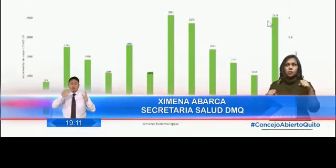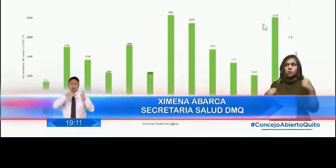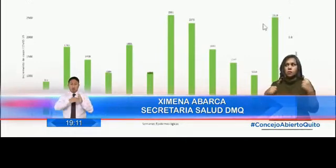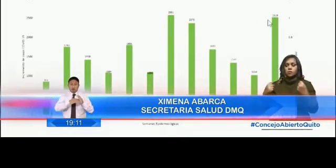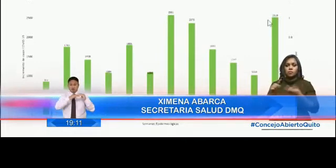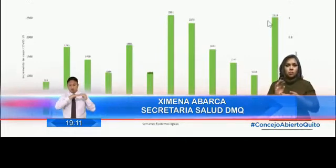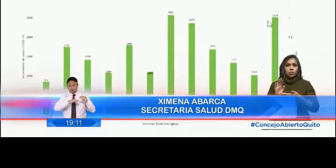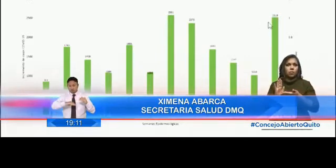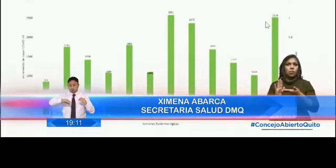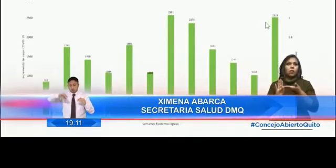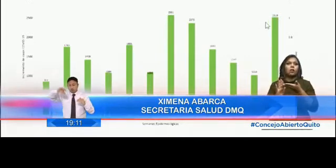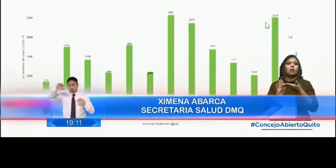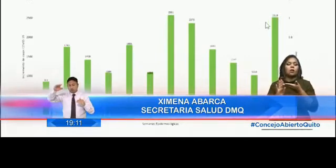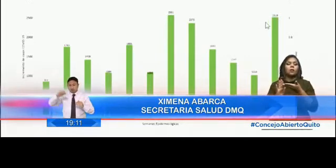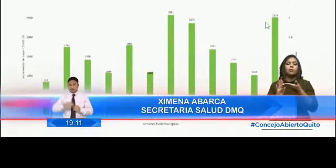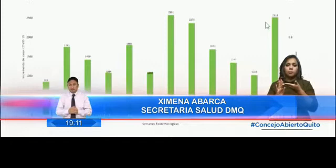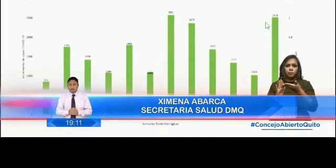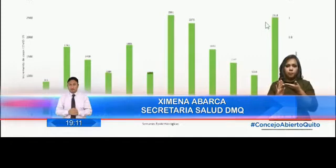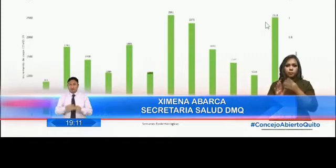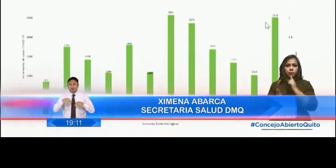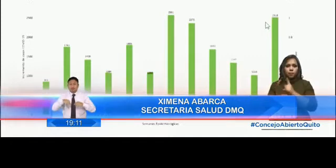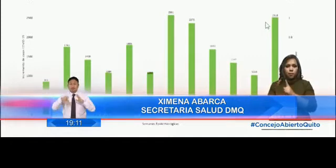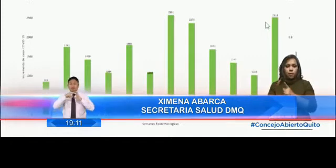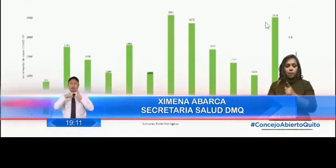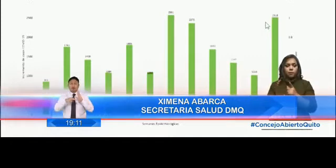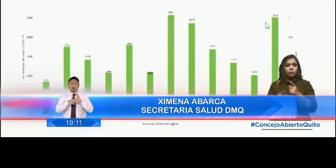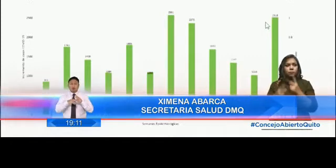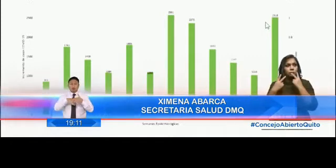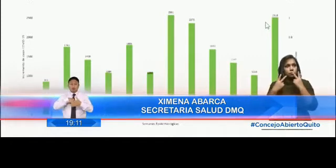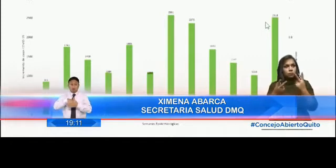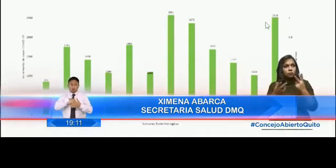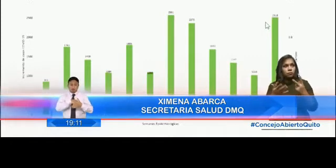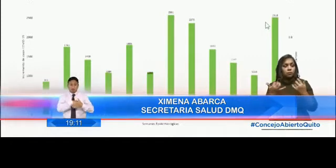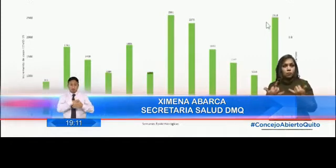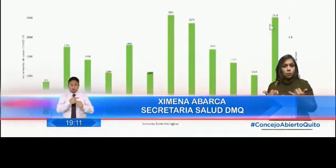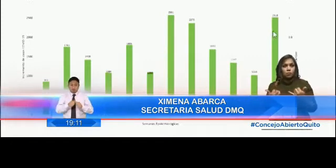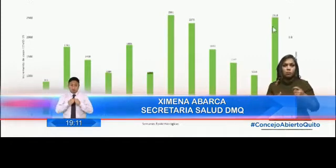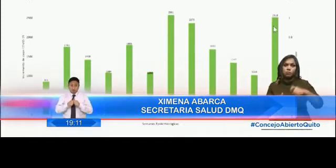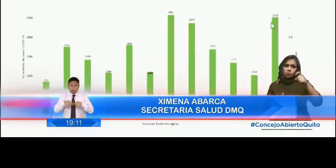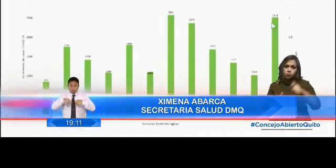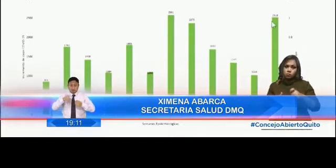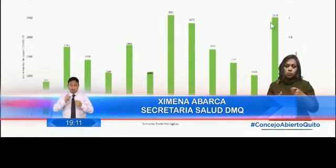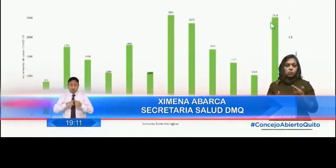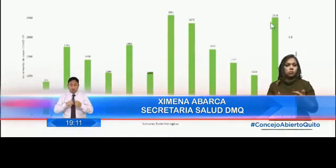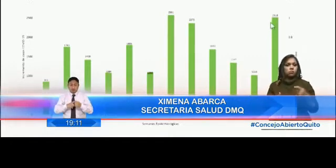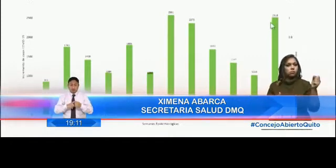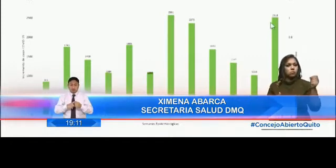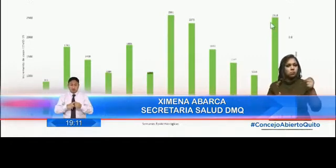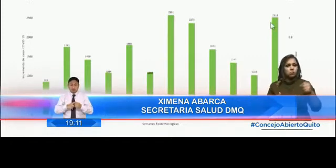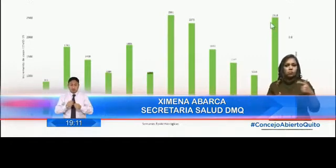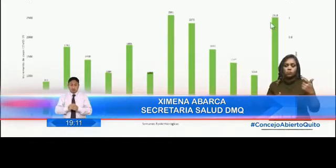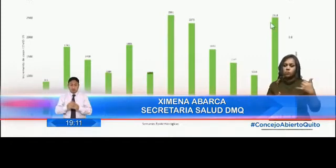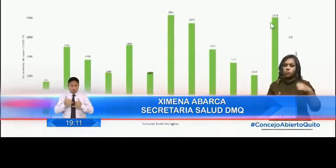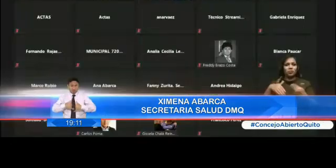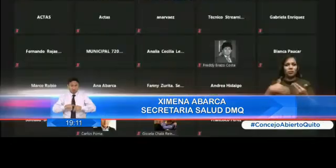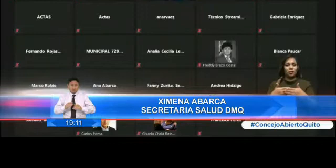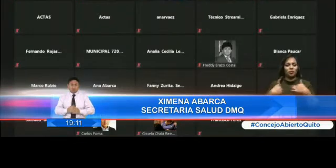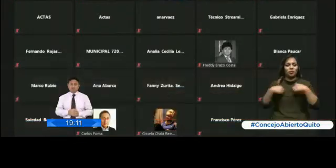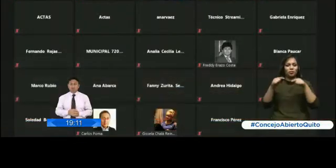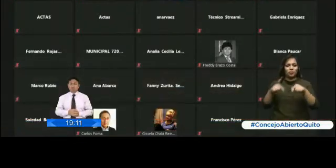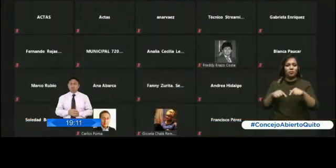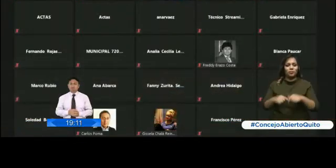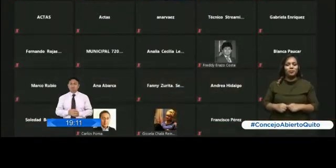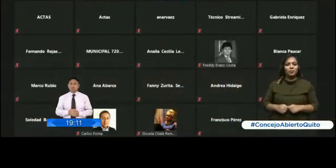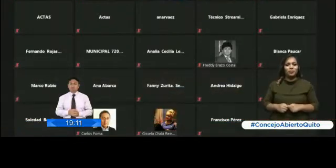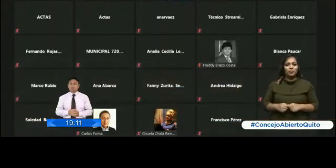un aumento, por lo cual las medidas restrictivas que debemos mantener en el distrito siguen en vigencia. En